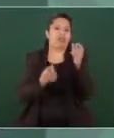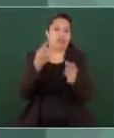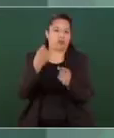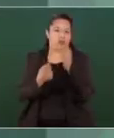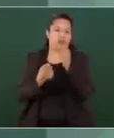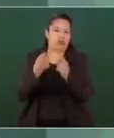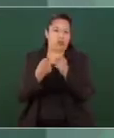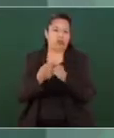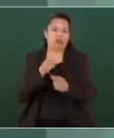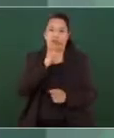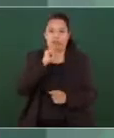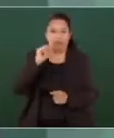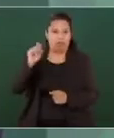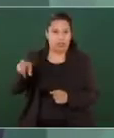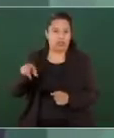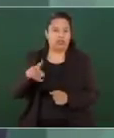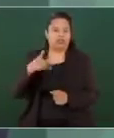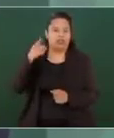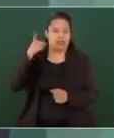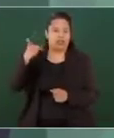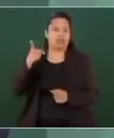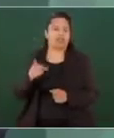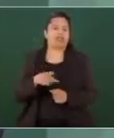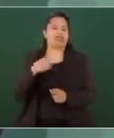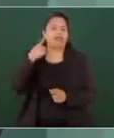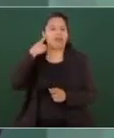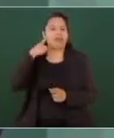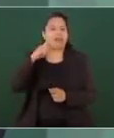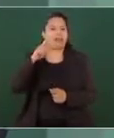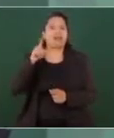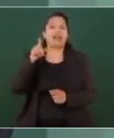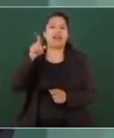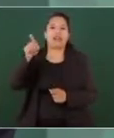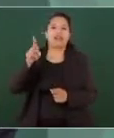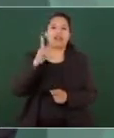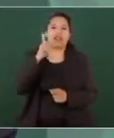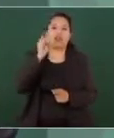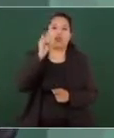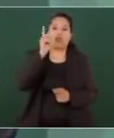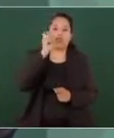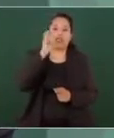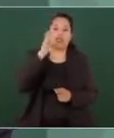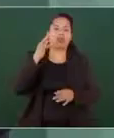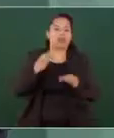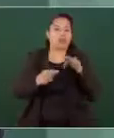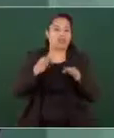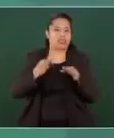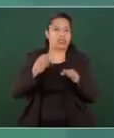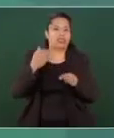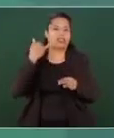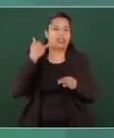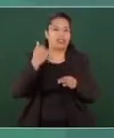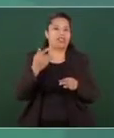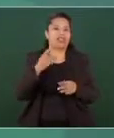Poder Judicial, sino en el Legislativo y en el Ejecutivo,